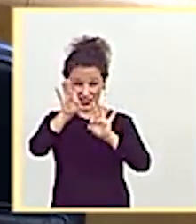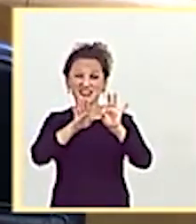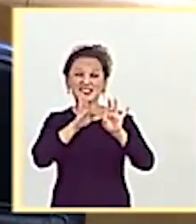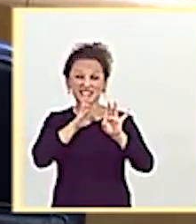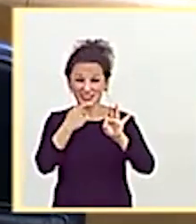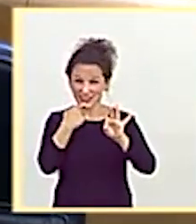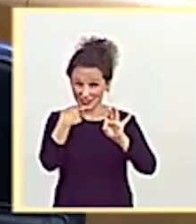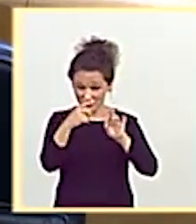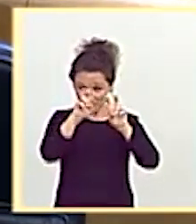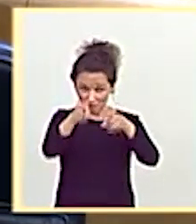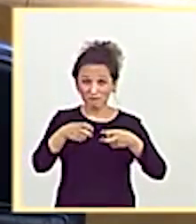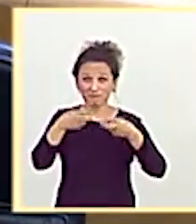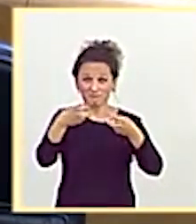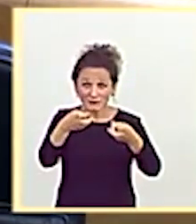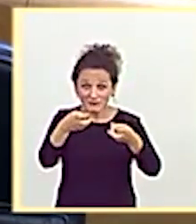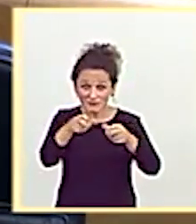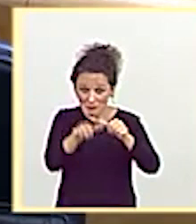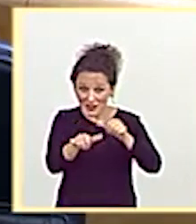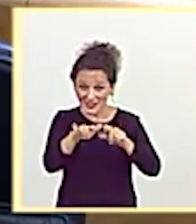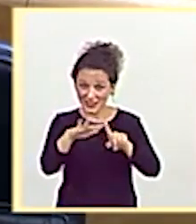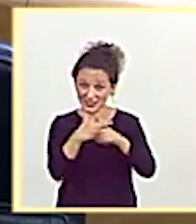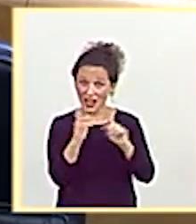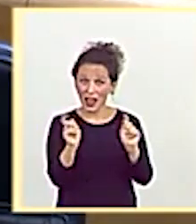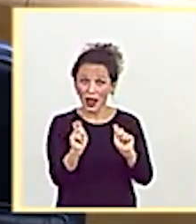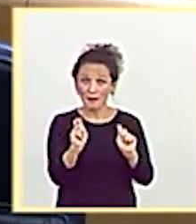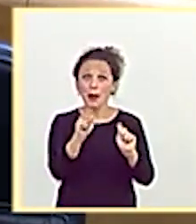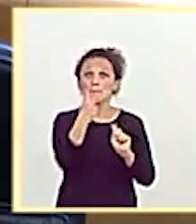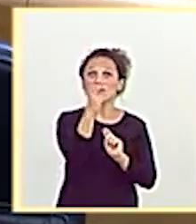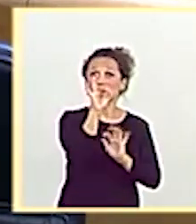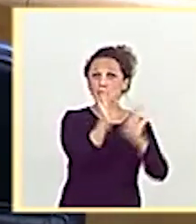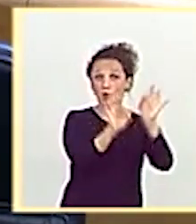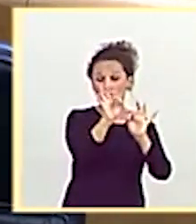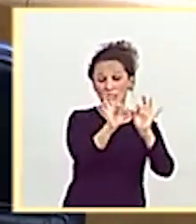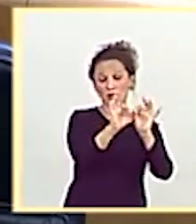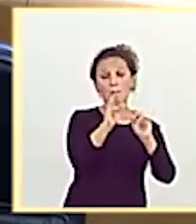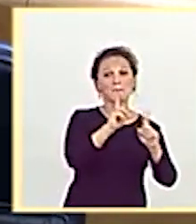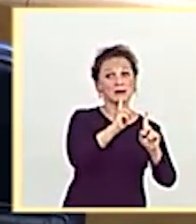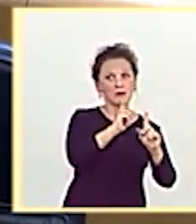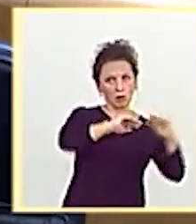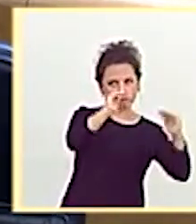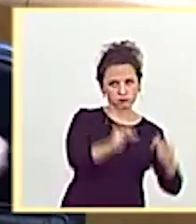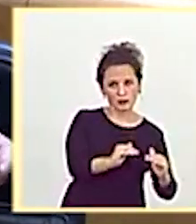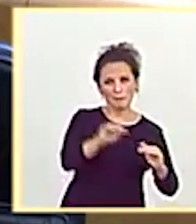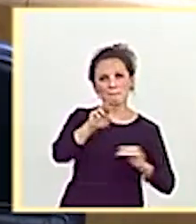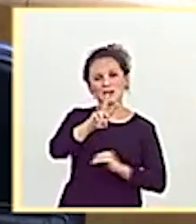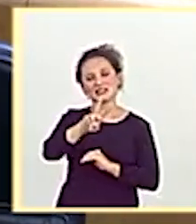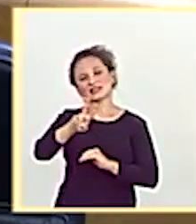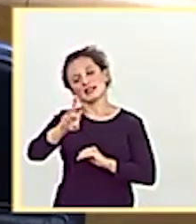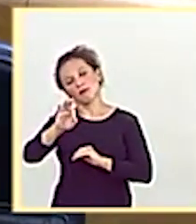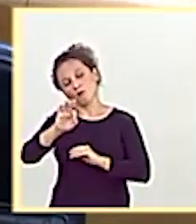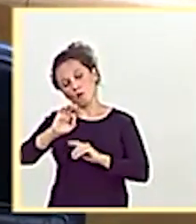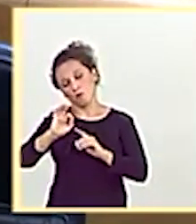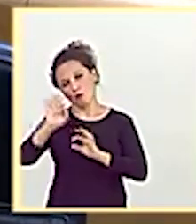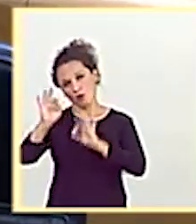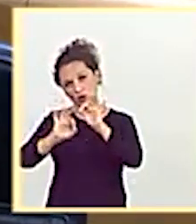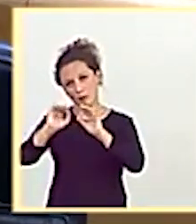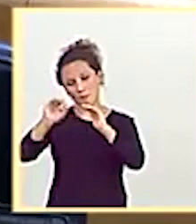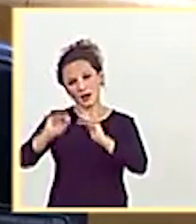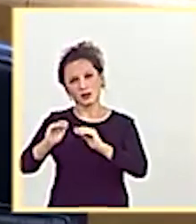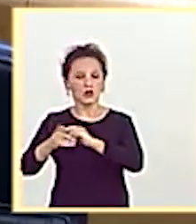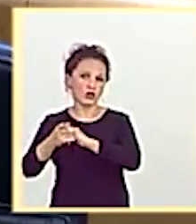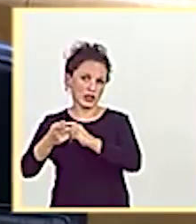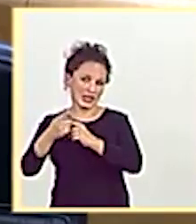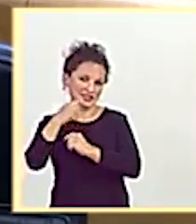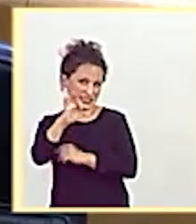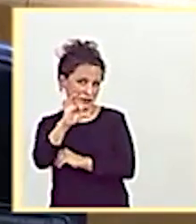30% menos de viajeros en Bilbao y un 20% menos en San Sebastián. Por lo tanto, esta es un poco la situación. Ojalá recuperemos